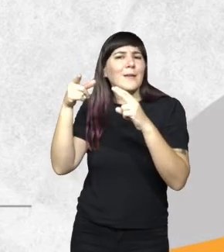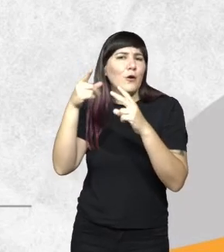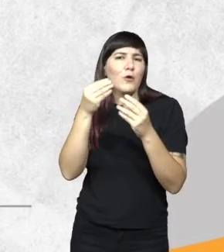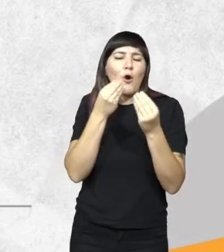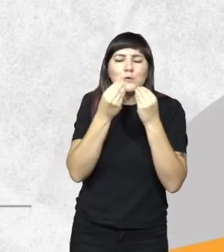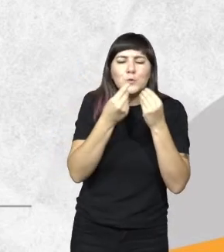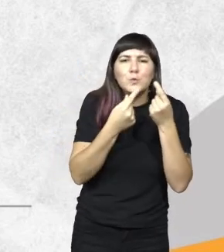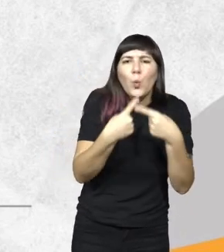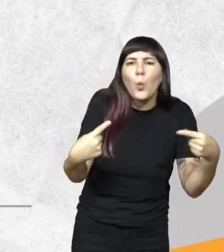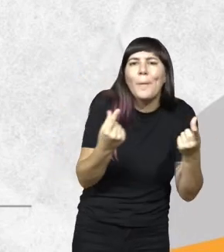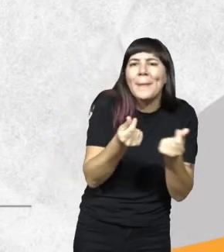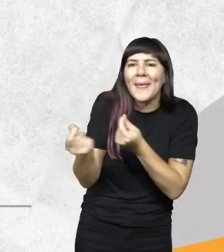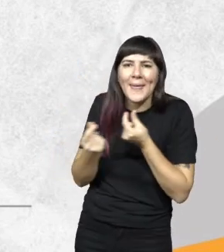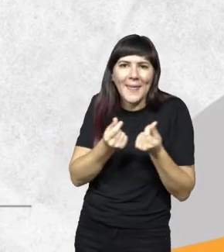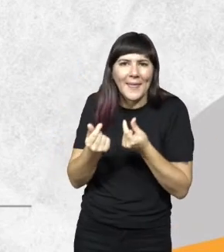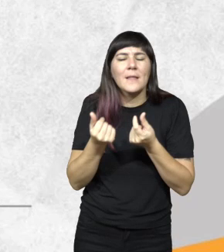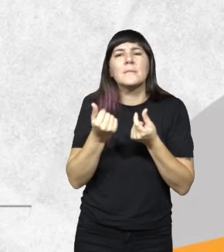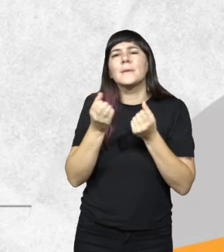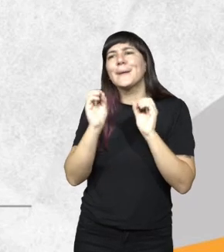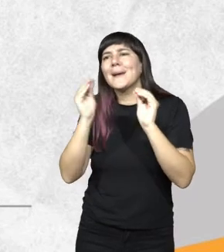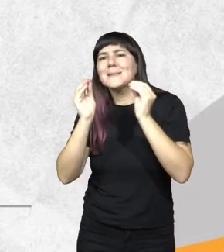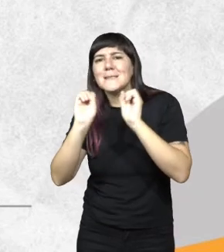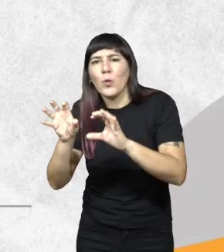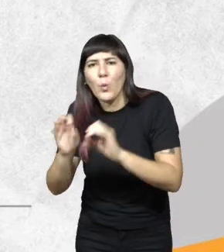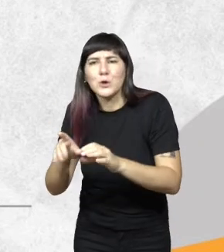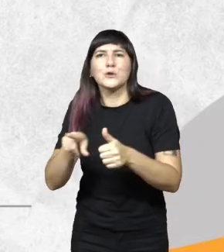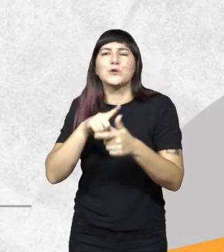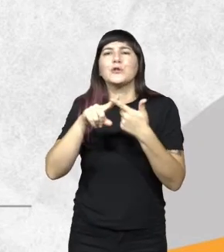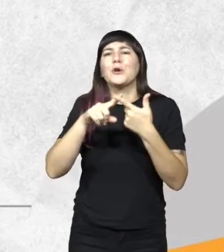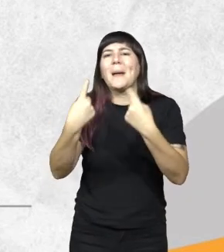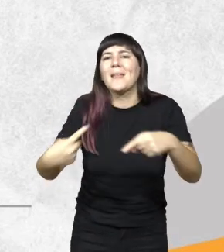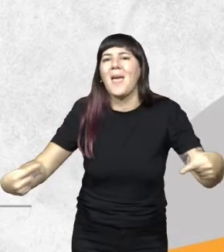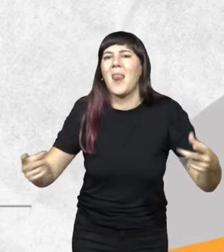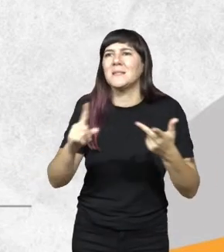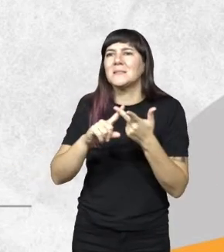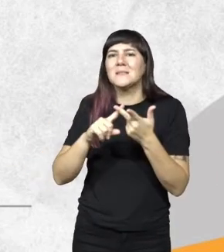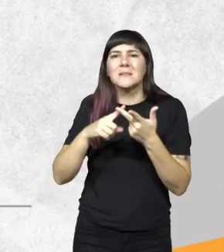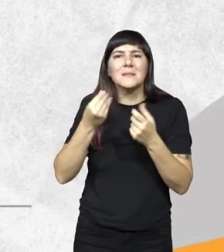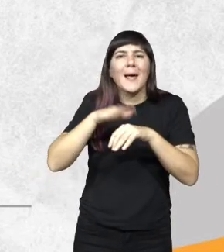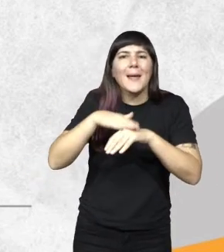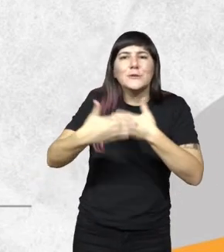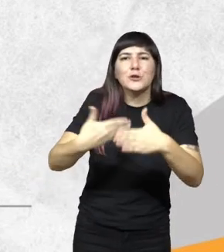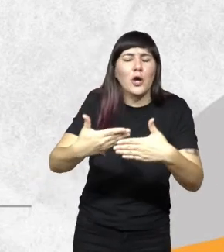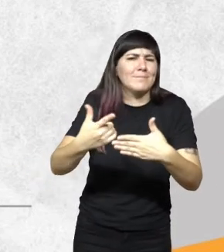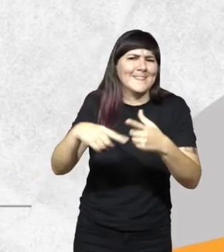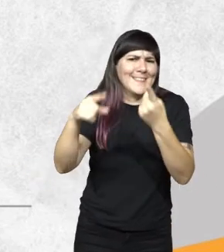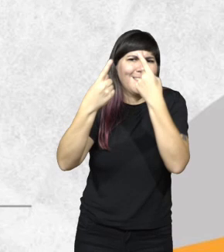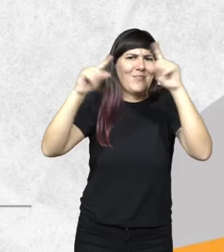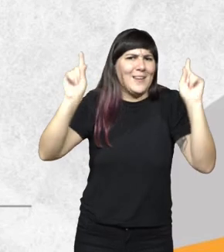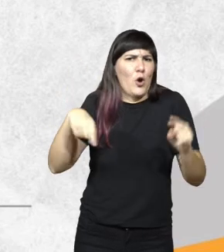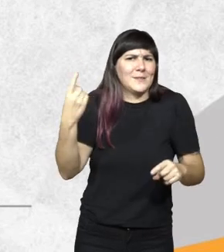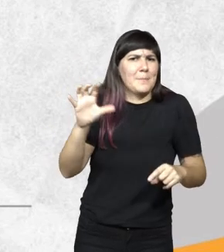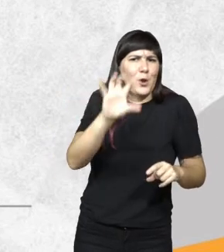Por lo tanto, la gestión de los residuos, la gestión de los materiales, es total y absolutamente distinta al resto de cualquier otra provincia.